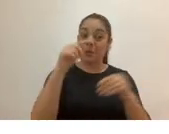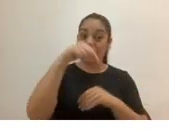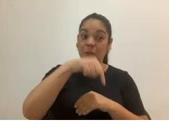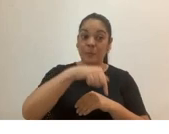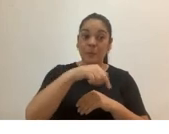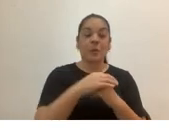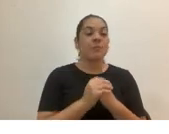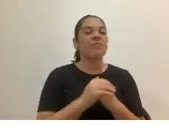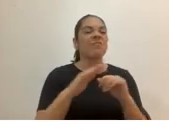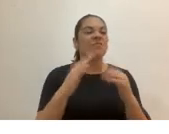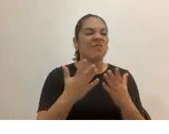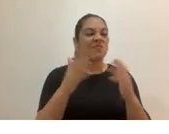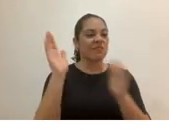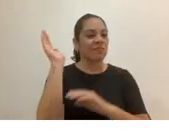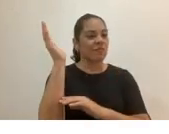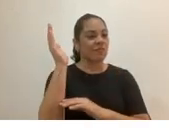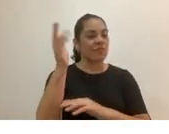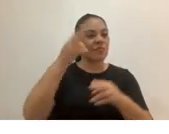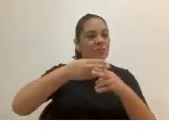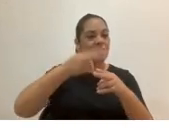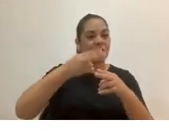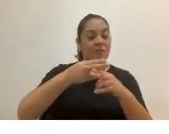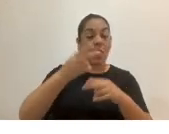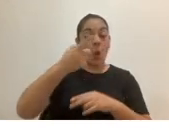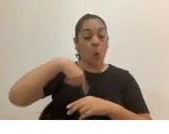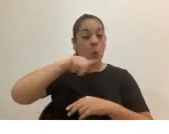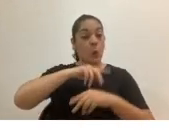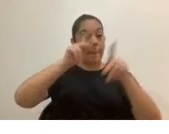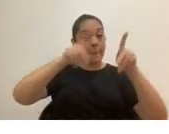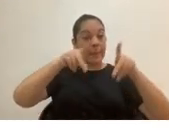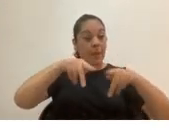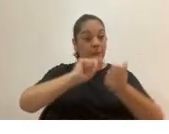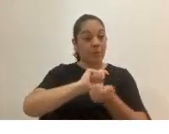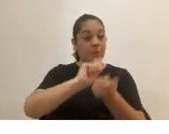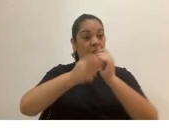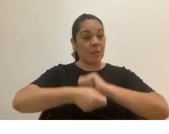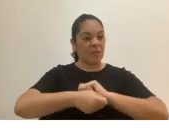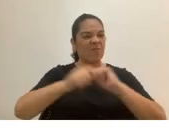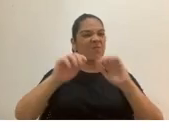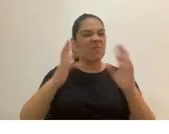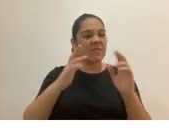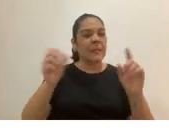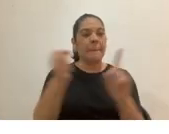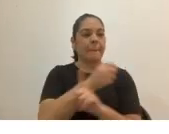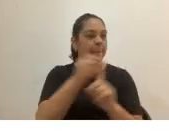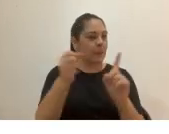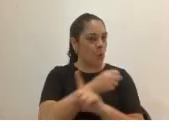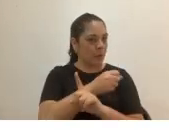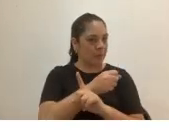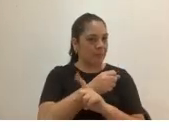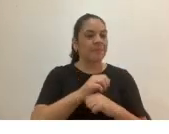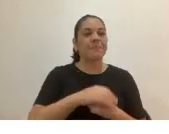una charla que hemos denominado seamos agentes de cambio frente a la violencia. Un